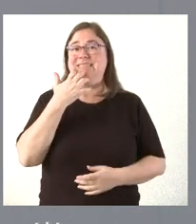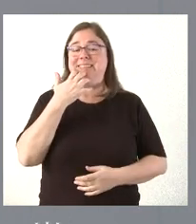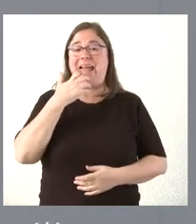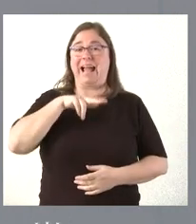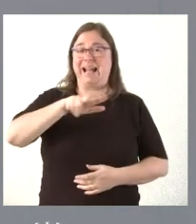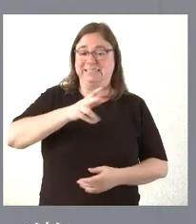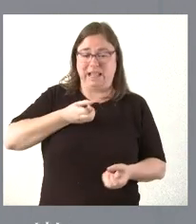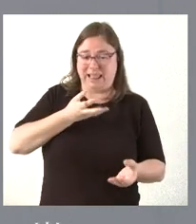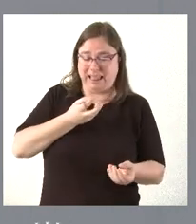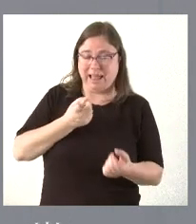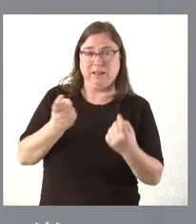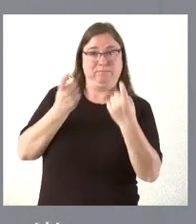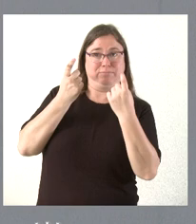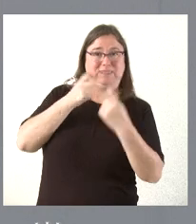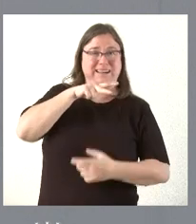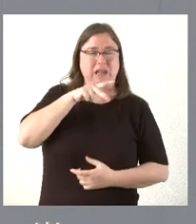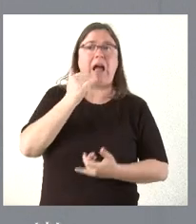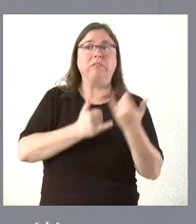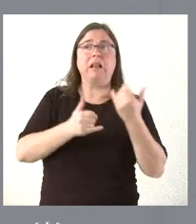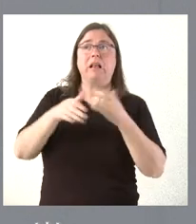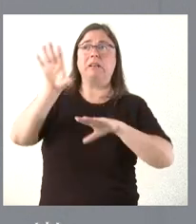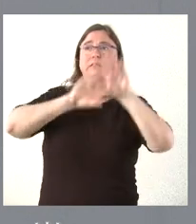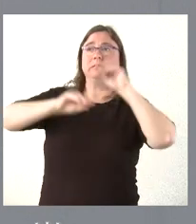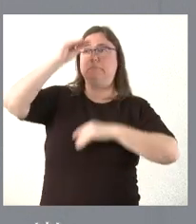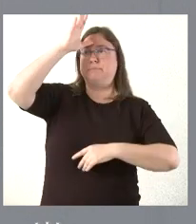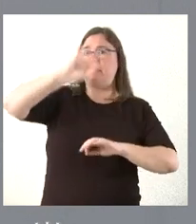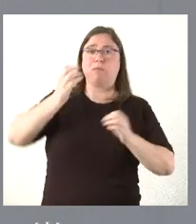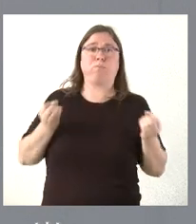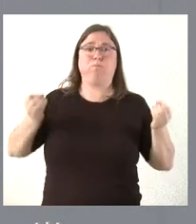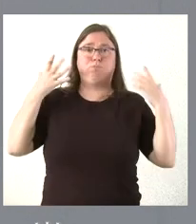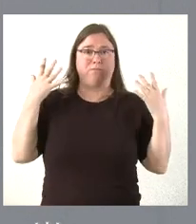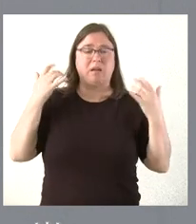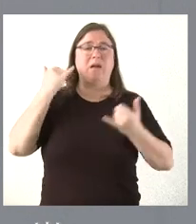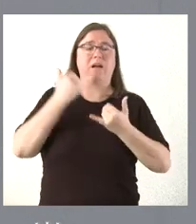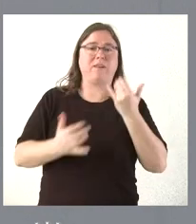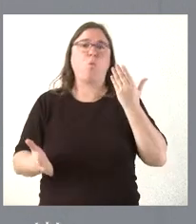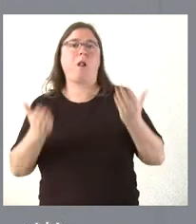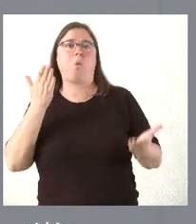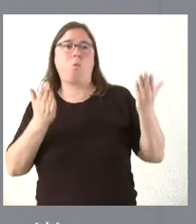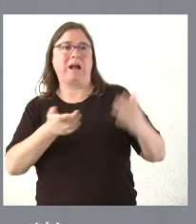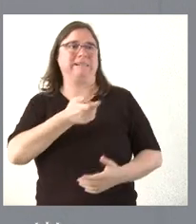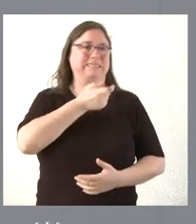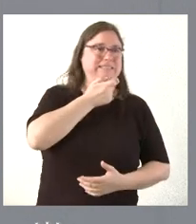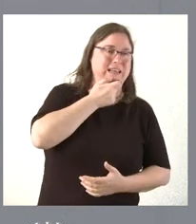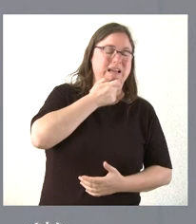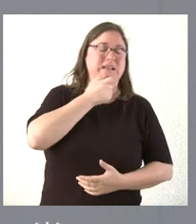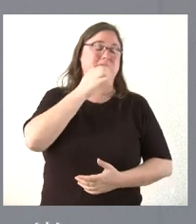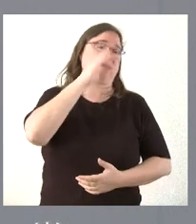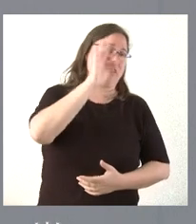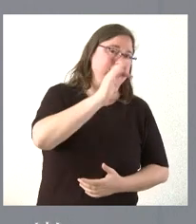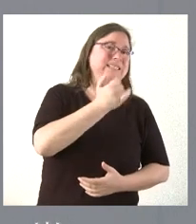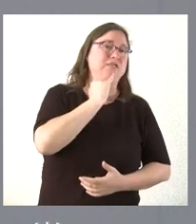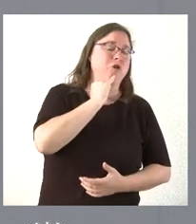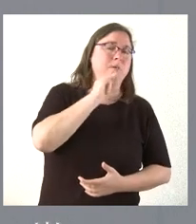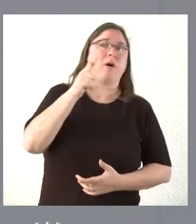ese tipo de asignaturas a lo mejor dificulta la mejora del conocimiento y, por tanto, a veces nos enfrentamos en esa balanza entre mejorar el conocimiento de una lengua extranjera o el